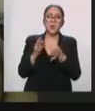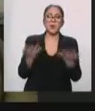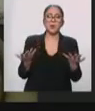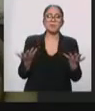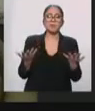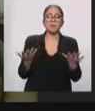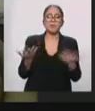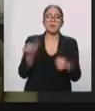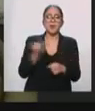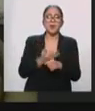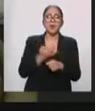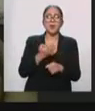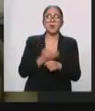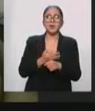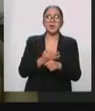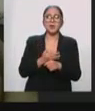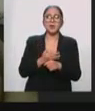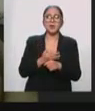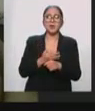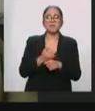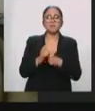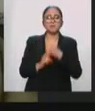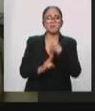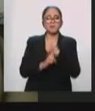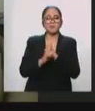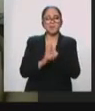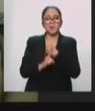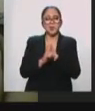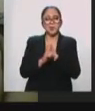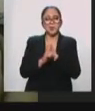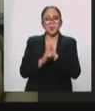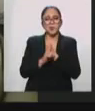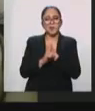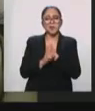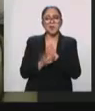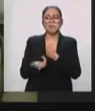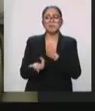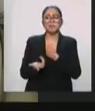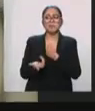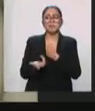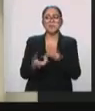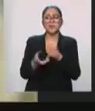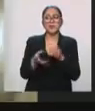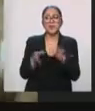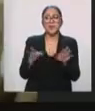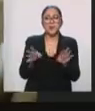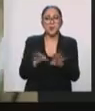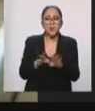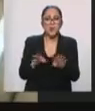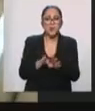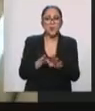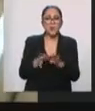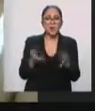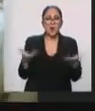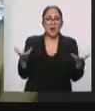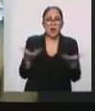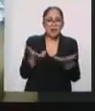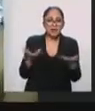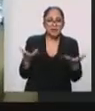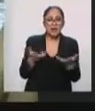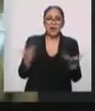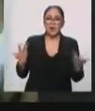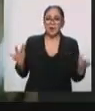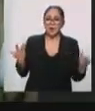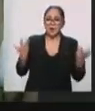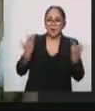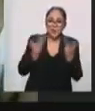cómo atraparlos, más bien, yo creo que estamos en el punto